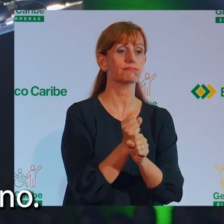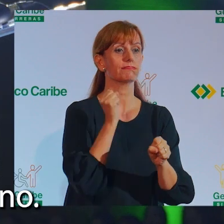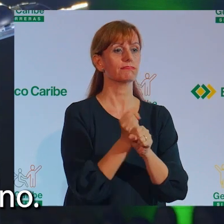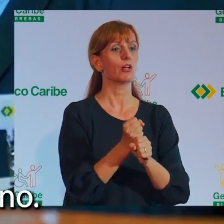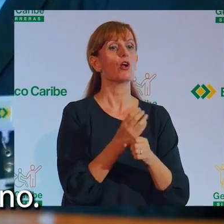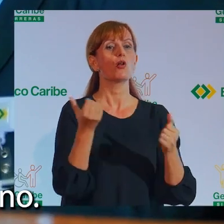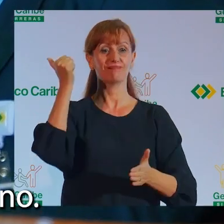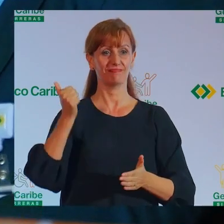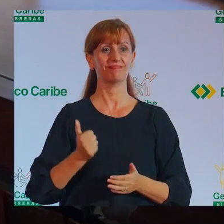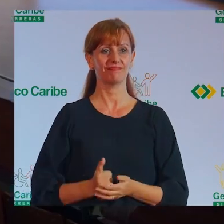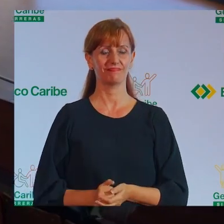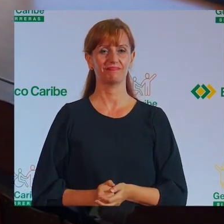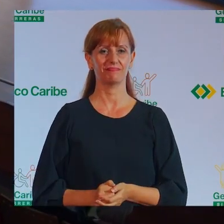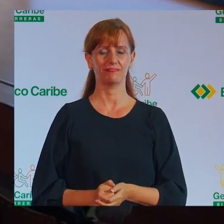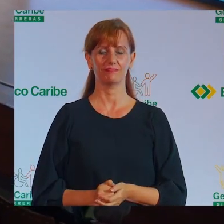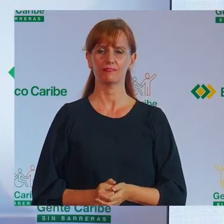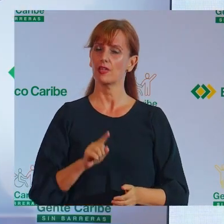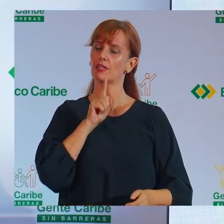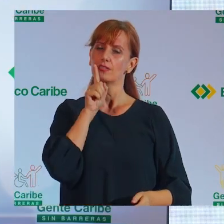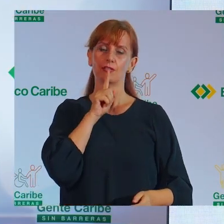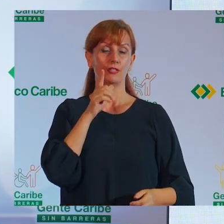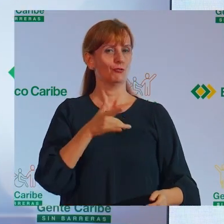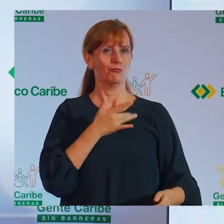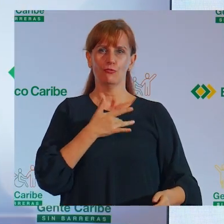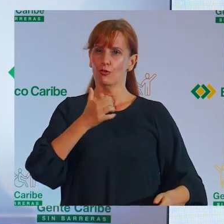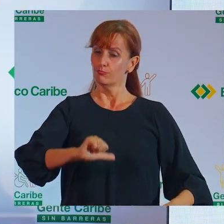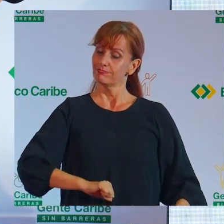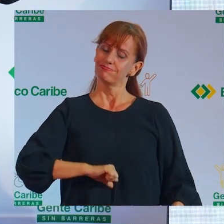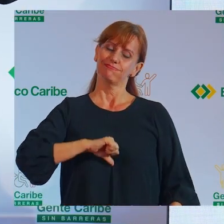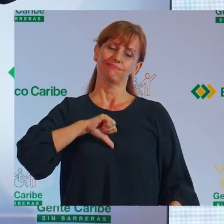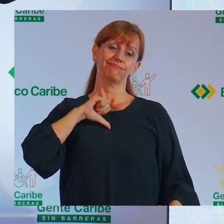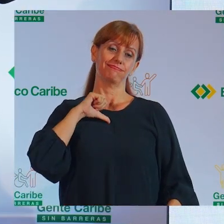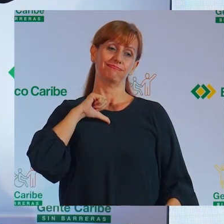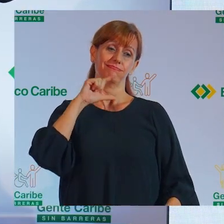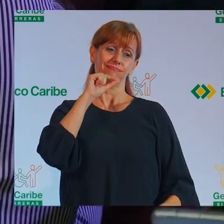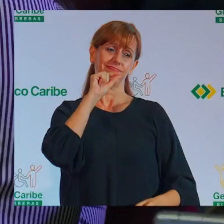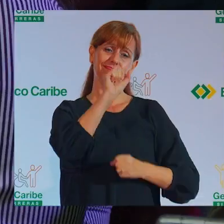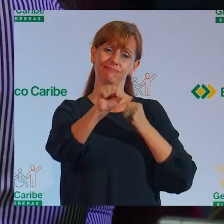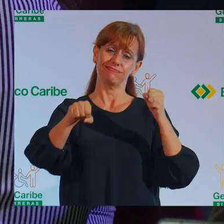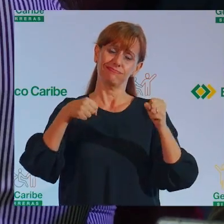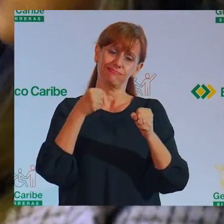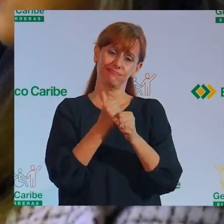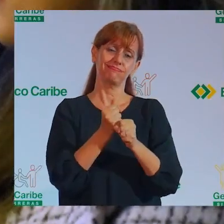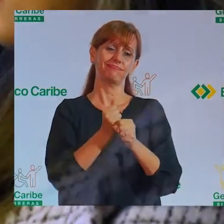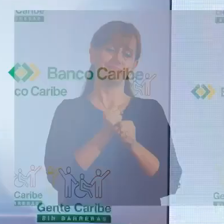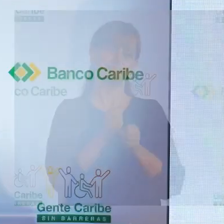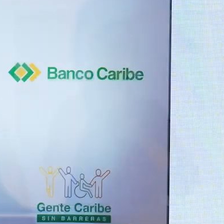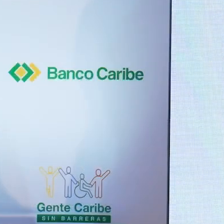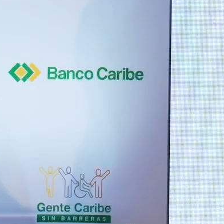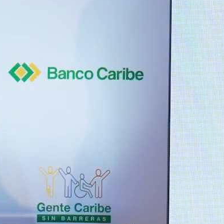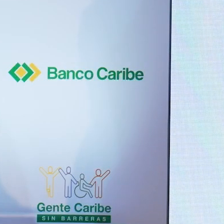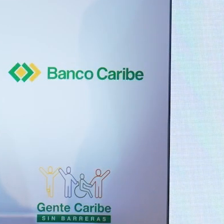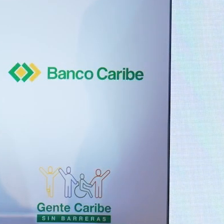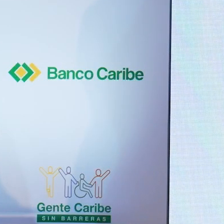financiero dominicano. Nos llena de gran orgullo celebrar dos décadas de exitosa gestión bancaria